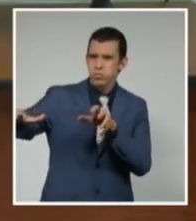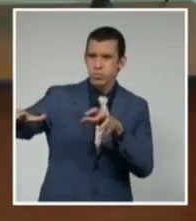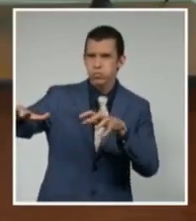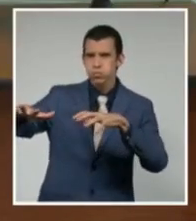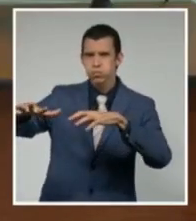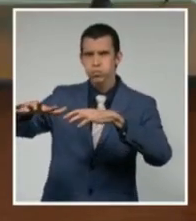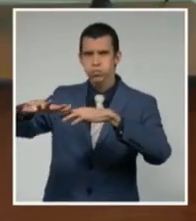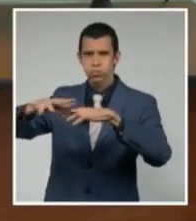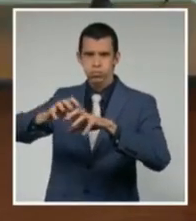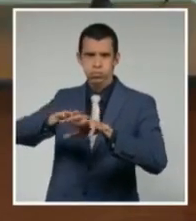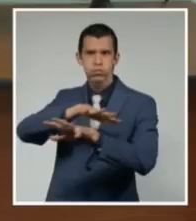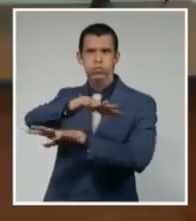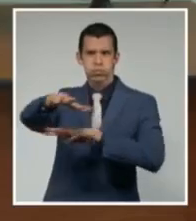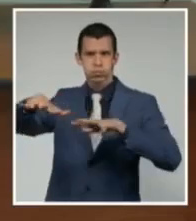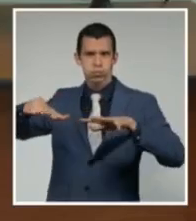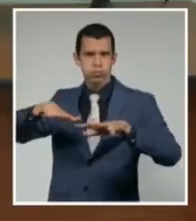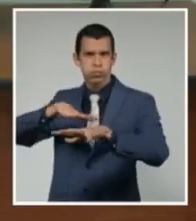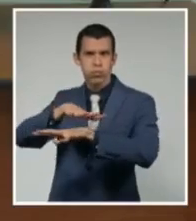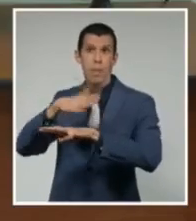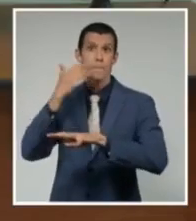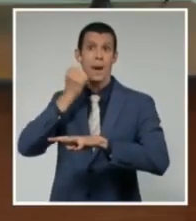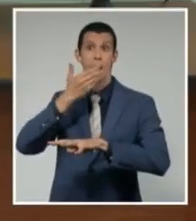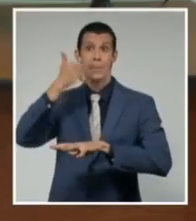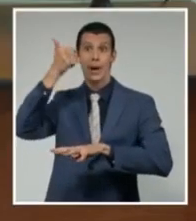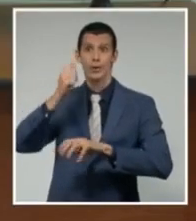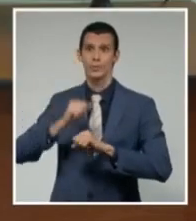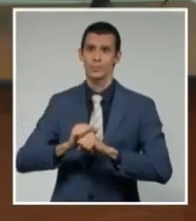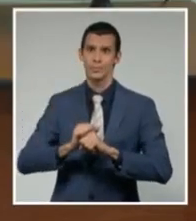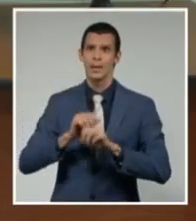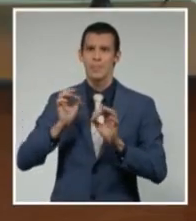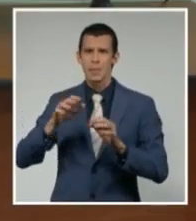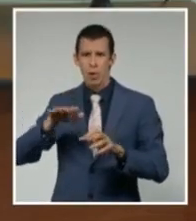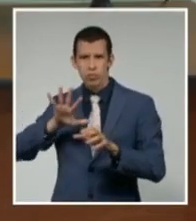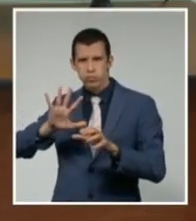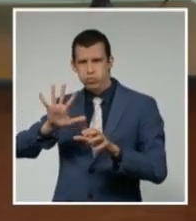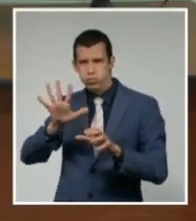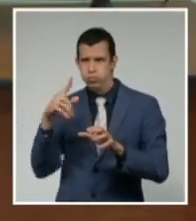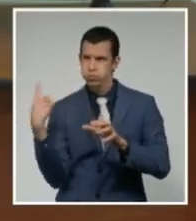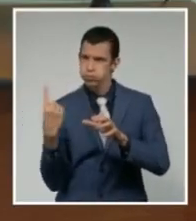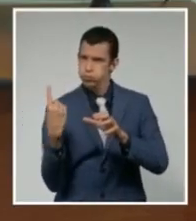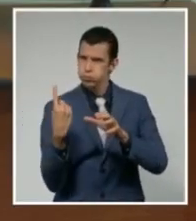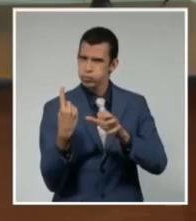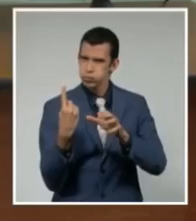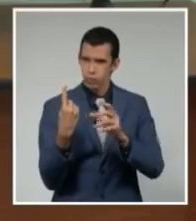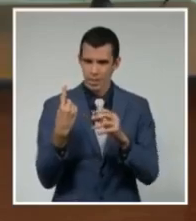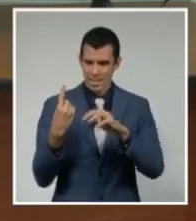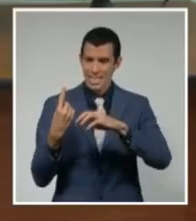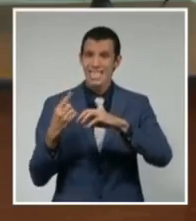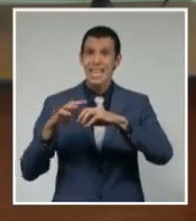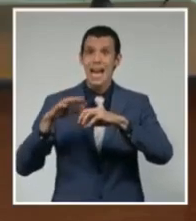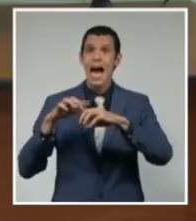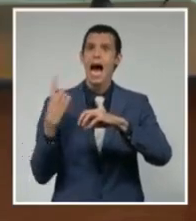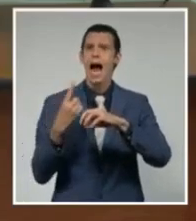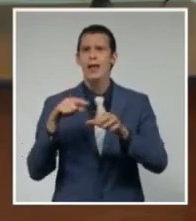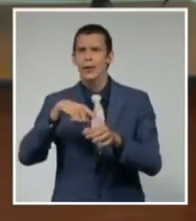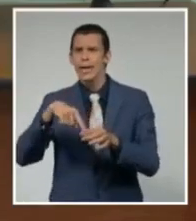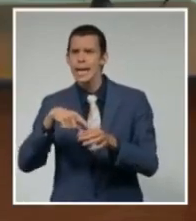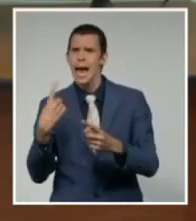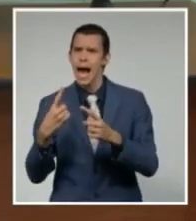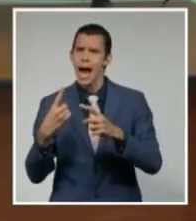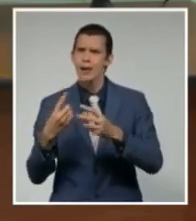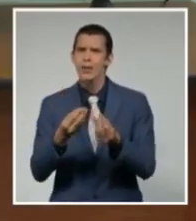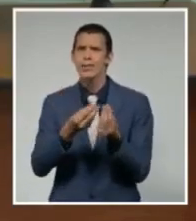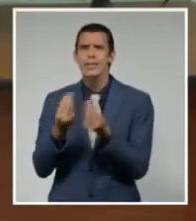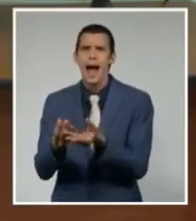avanza con rumbo próximo al oeste, aunque quizás ligeramente un poco por el norte del oeste, muy poco. Y avanza hacia